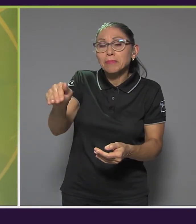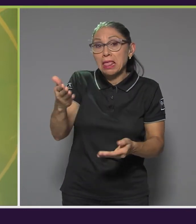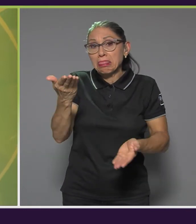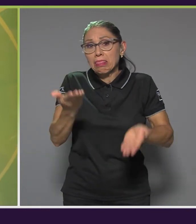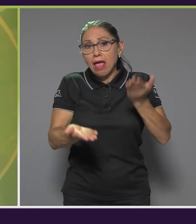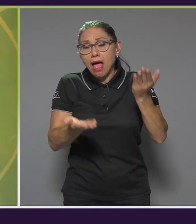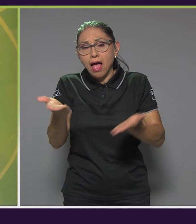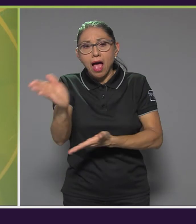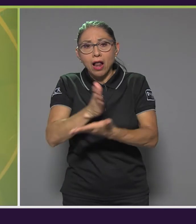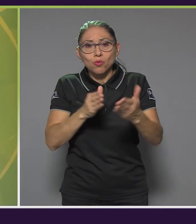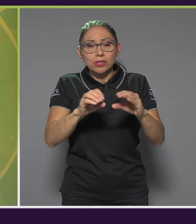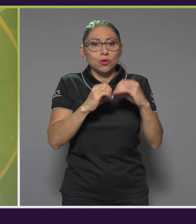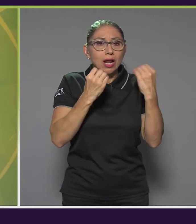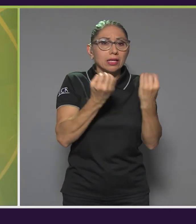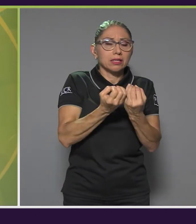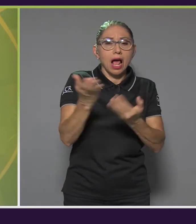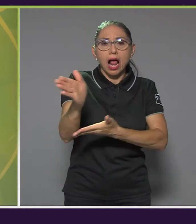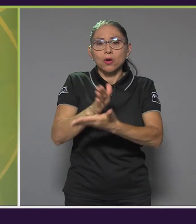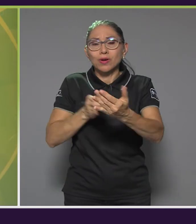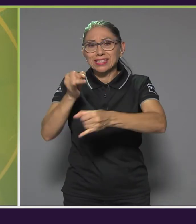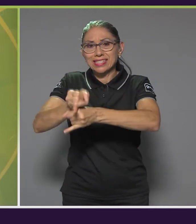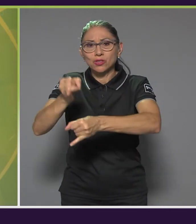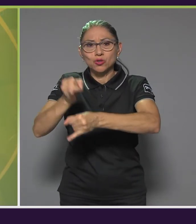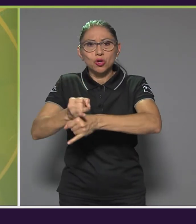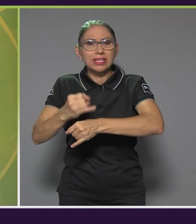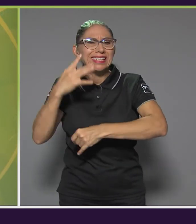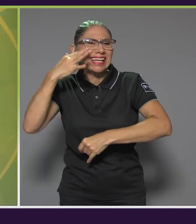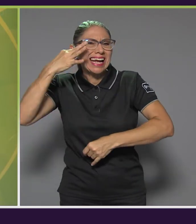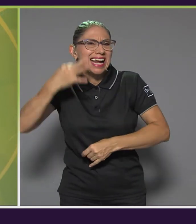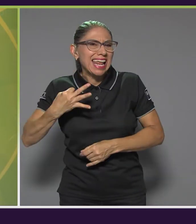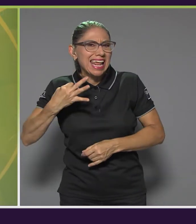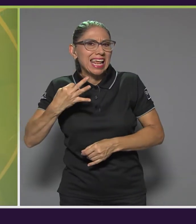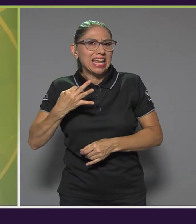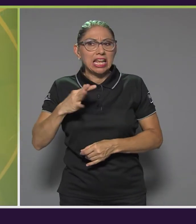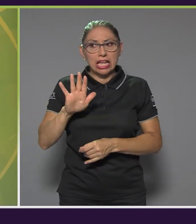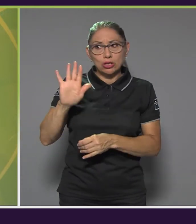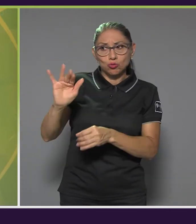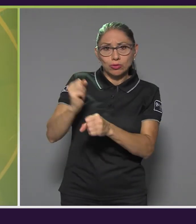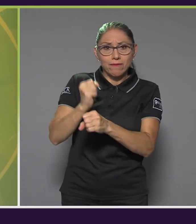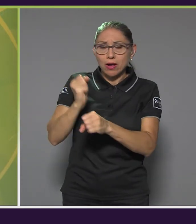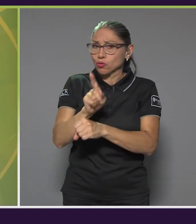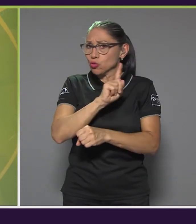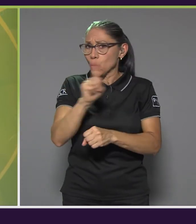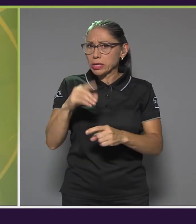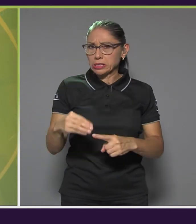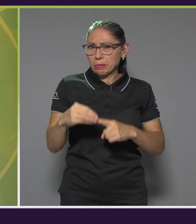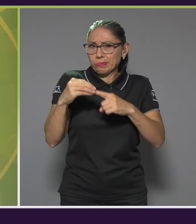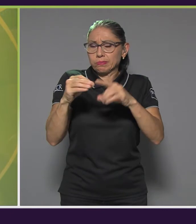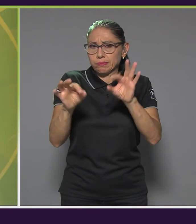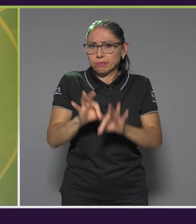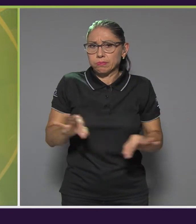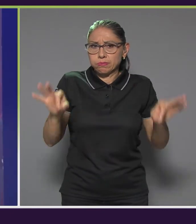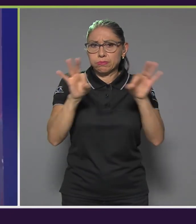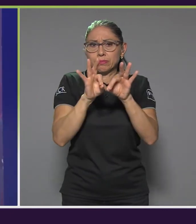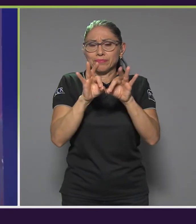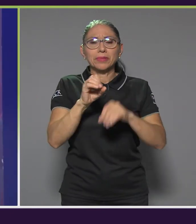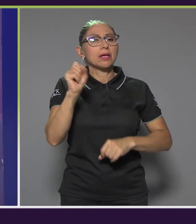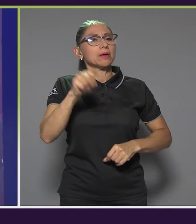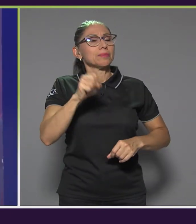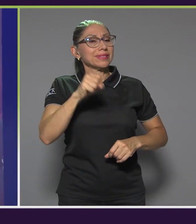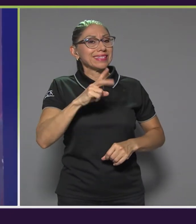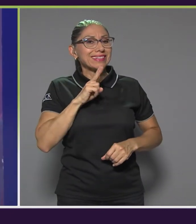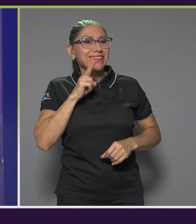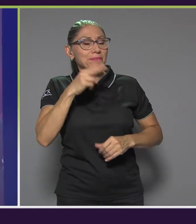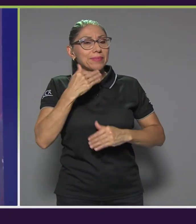que no consideran que son prioritarias, ¿verdad? De sus acciones para este tipo de proyectos. Sí, realmente ha sido un proceso